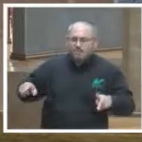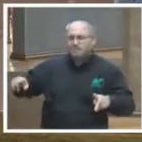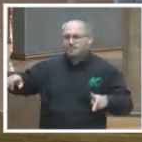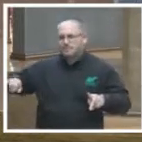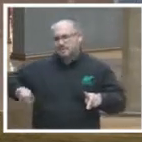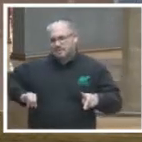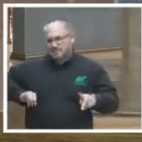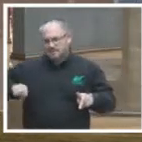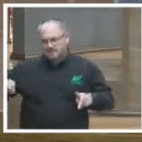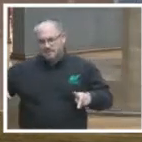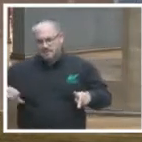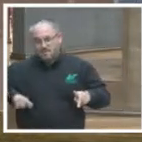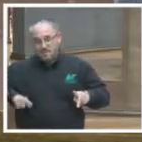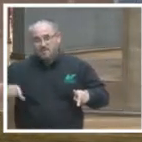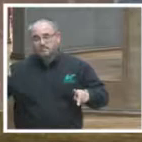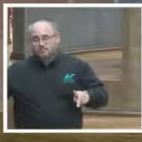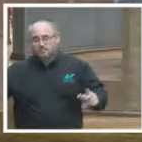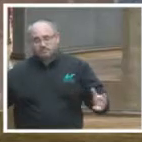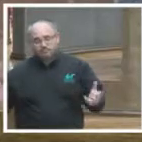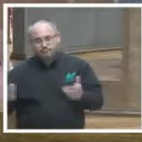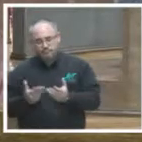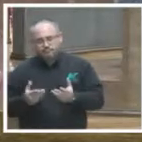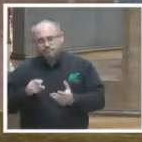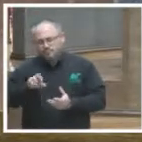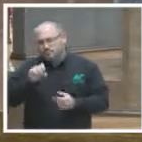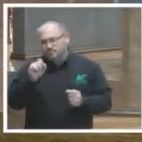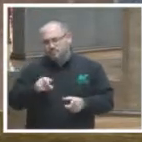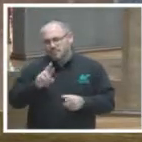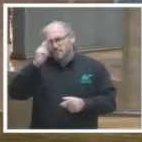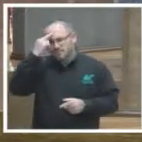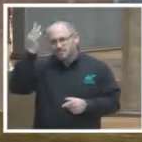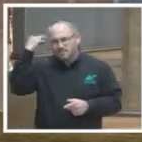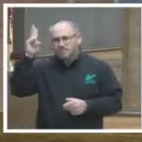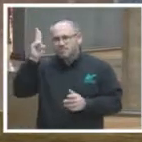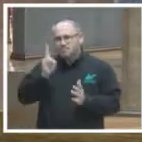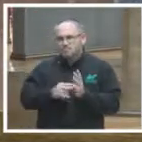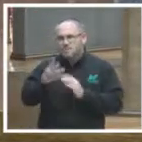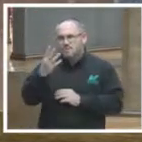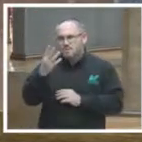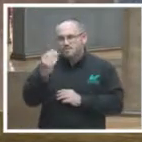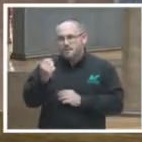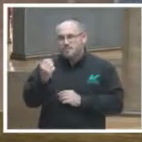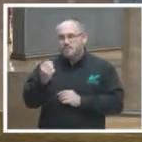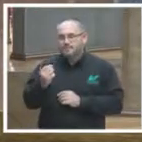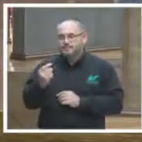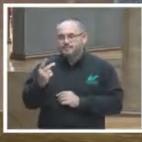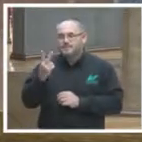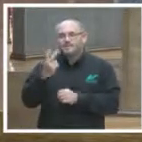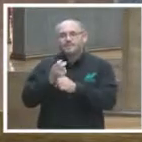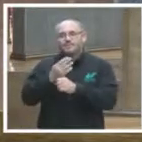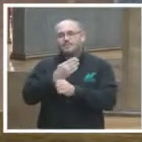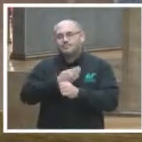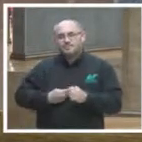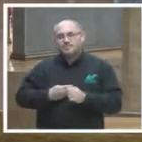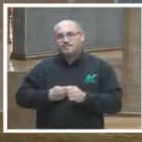les recordarán en 2009 por ejemplo el vicepresidente de comunicaciones globales y políticas